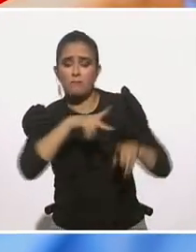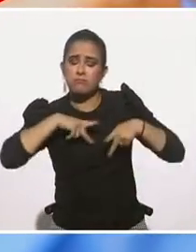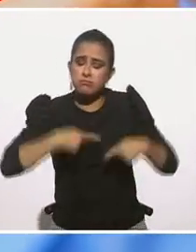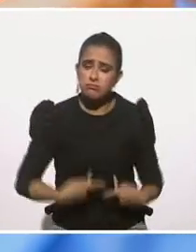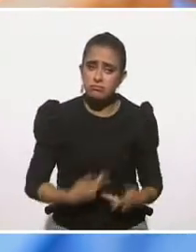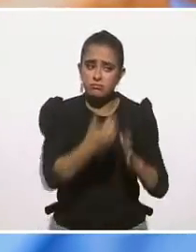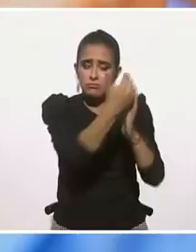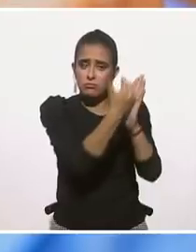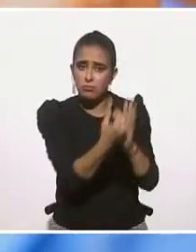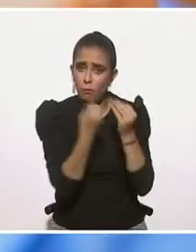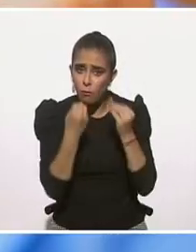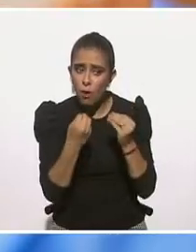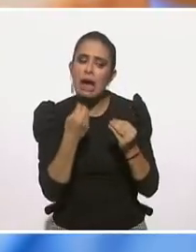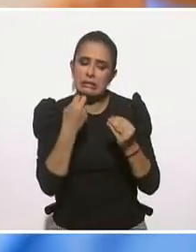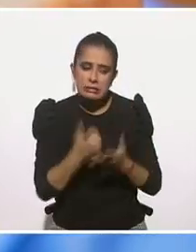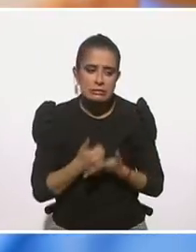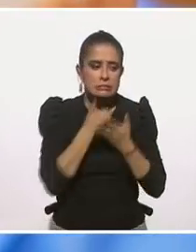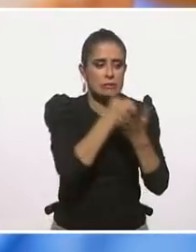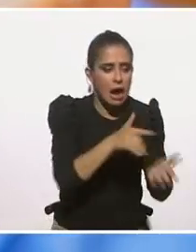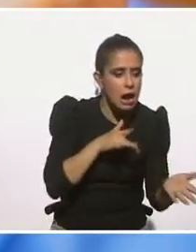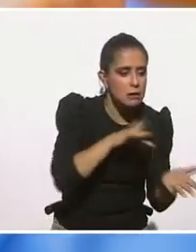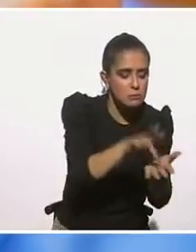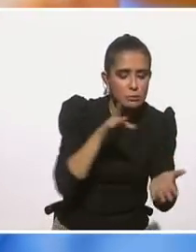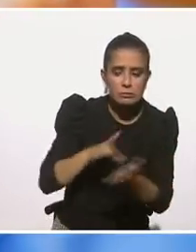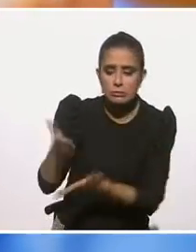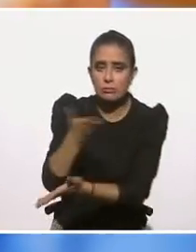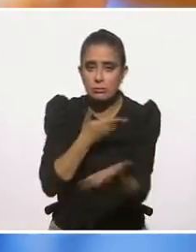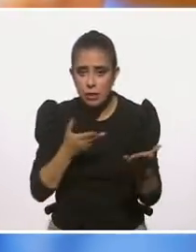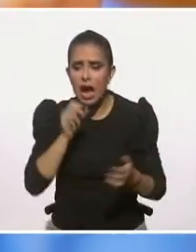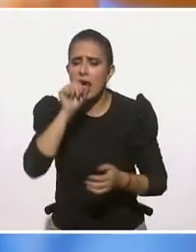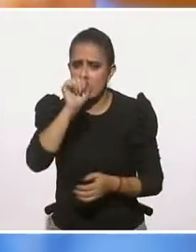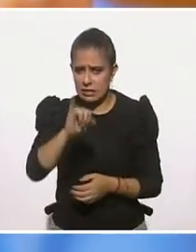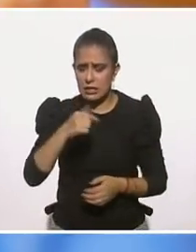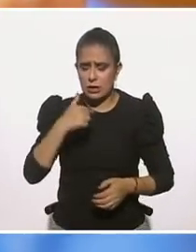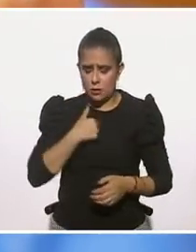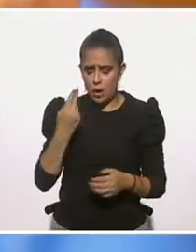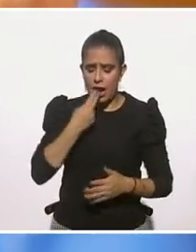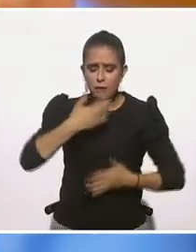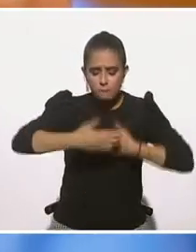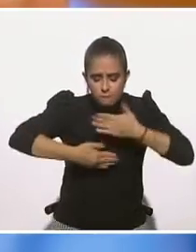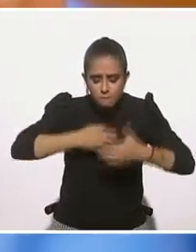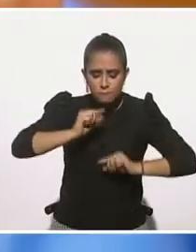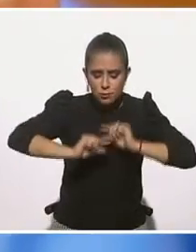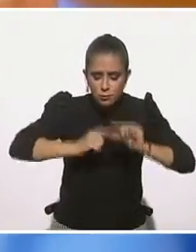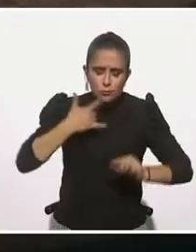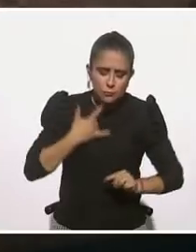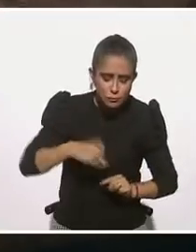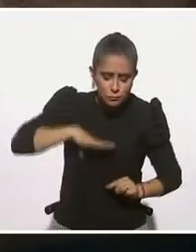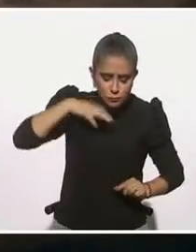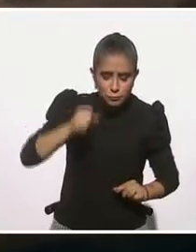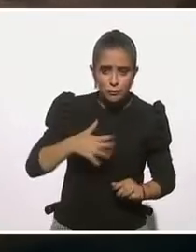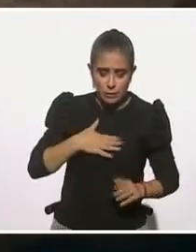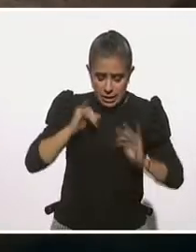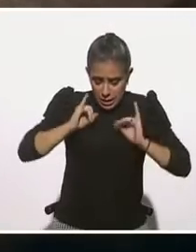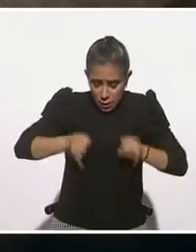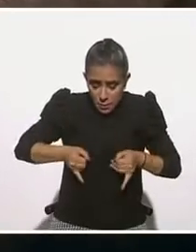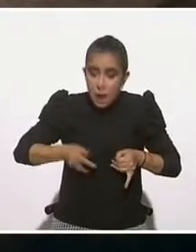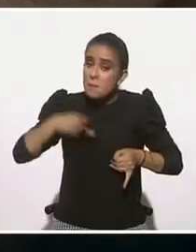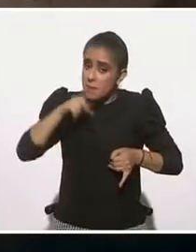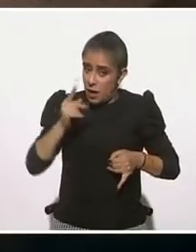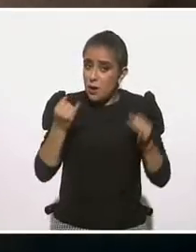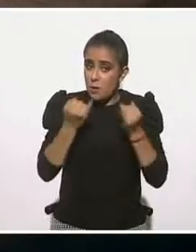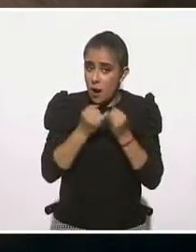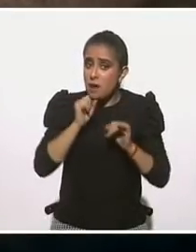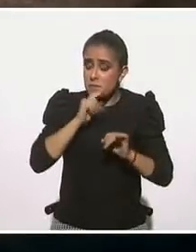importante hablar de resiliencia individual, pero más importante es hablar de esa resiliencia vinculante con la